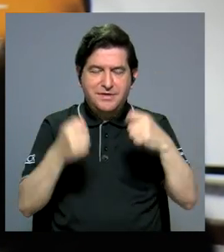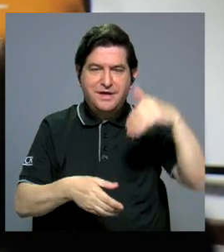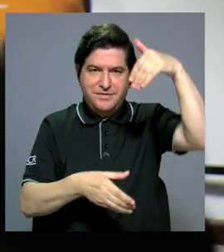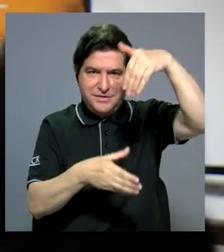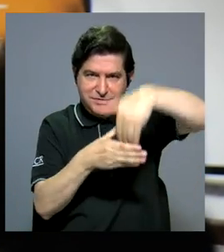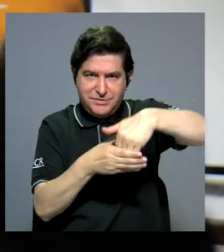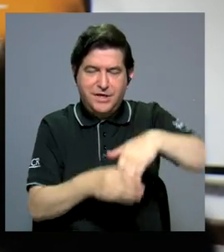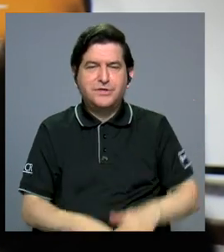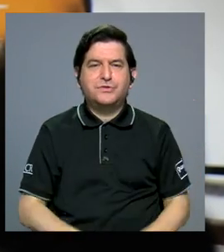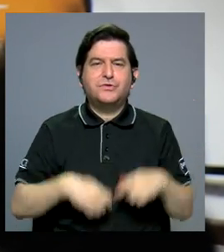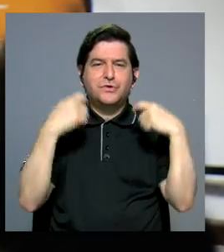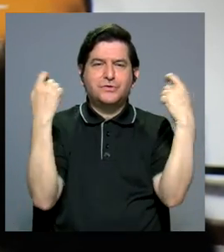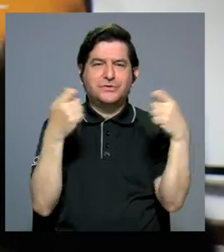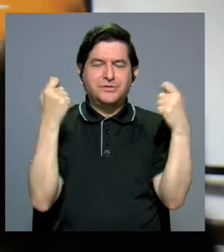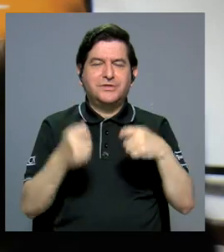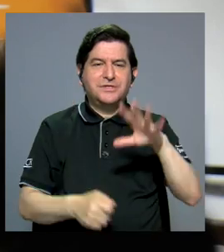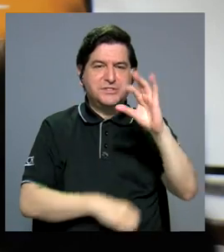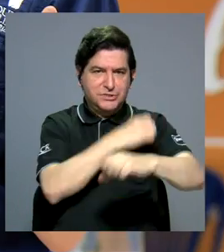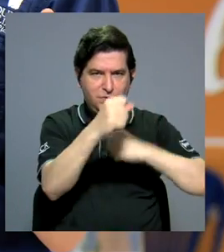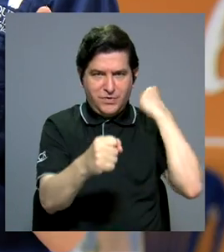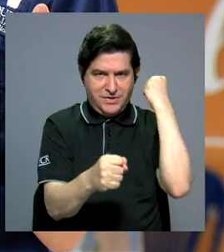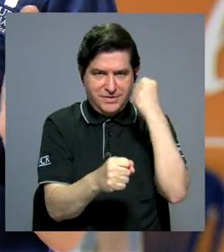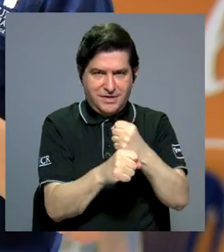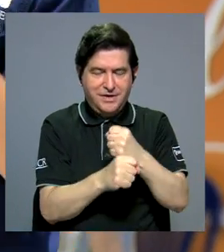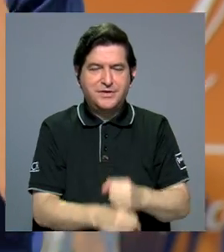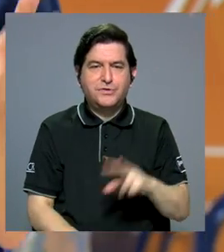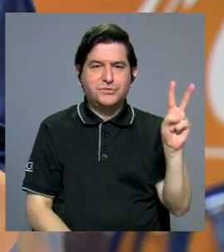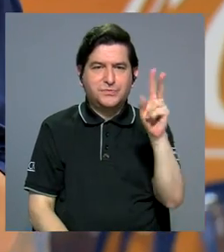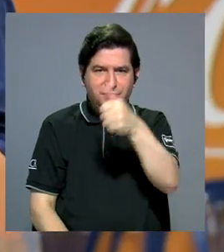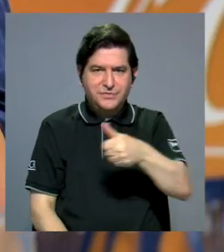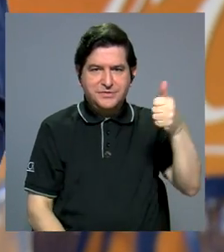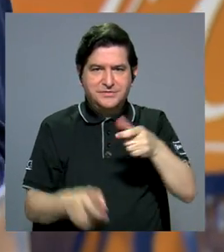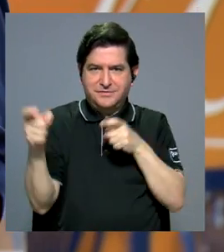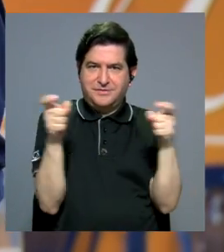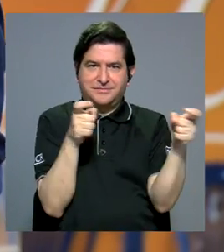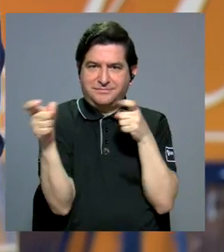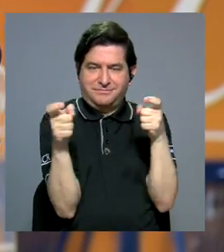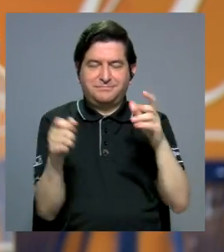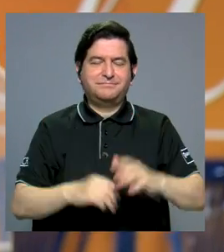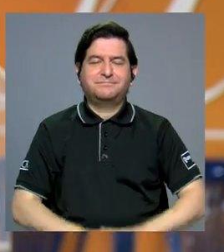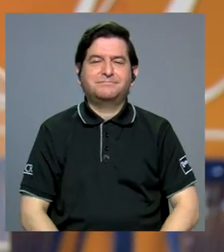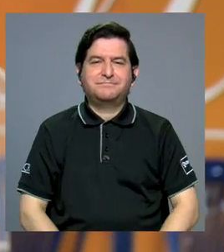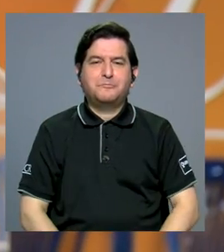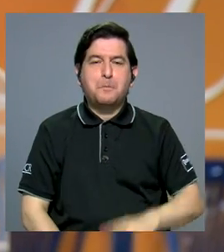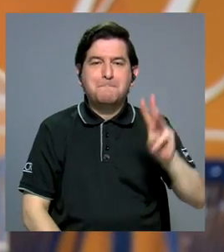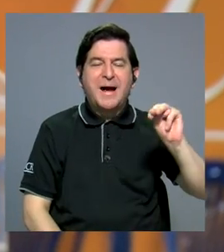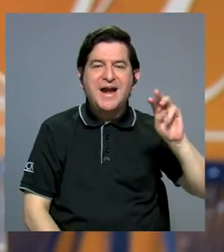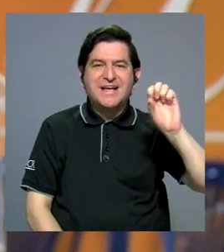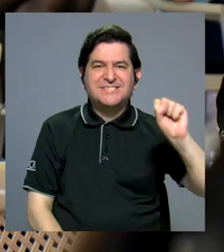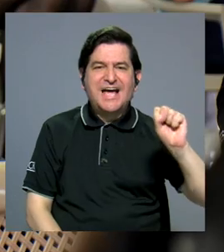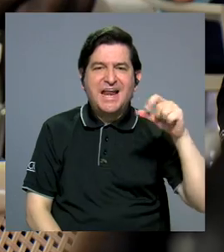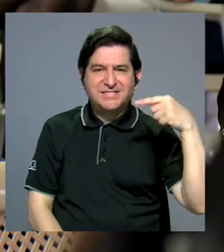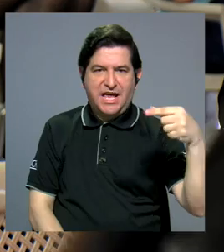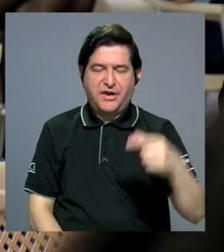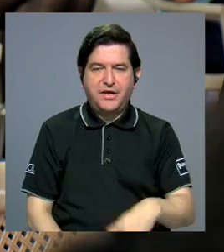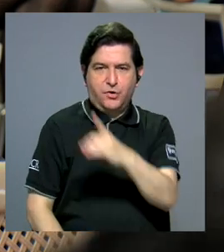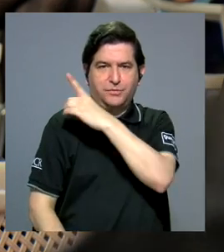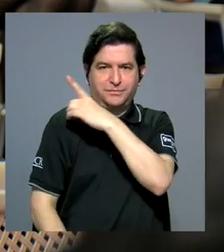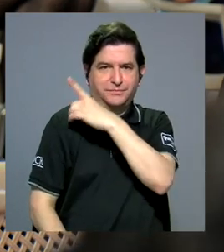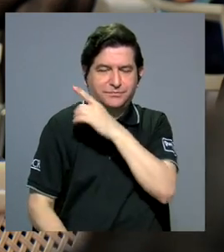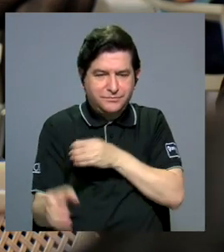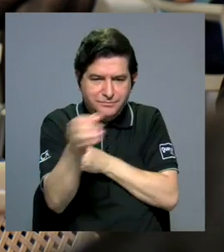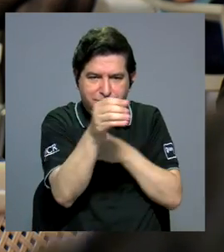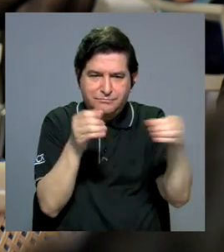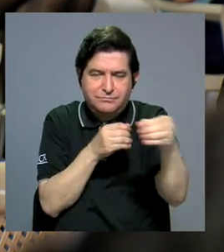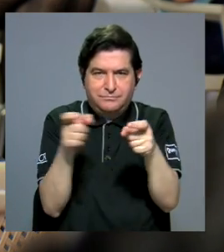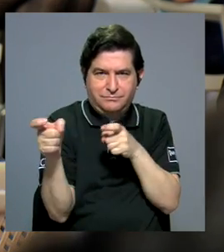enmarcan dentro de la celebración del 50 aniversario de la Vicerrectoría de Administración. Marlen Salas Guerrero, directora de